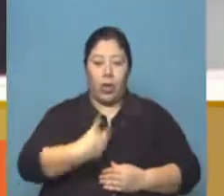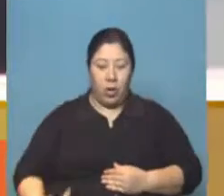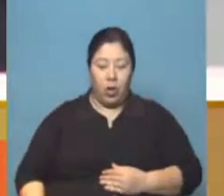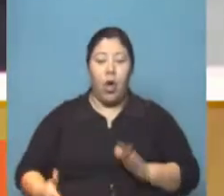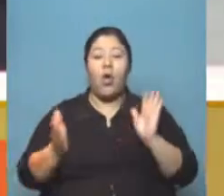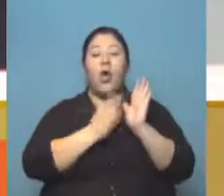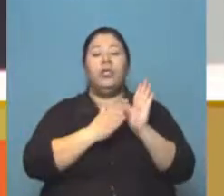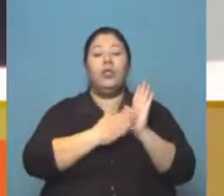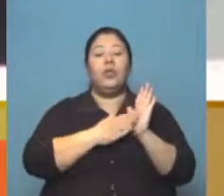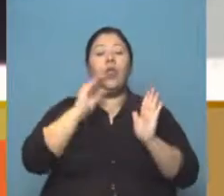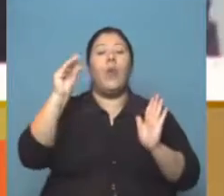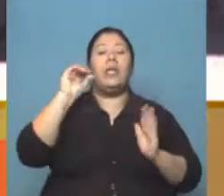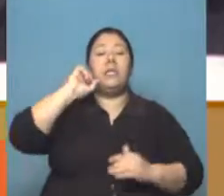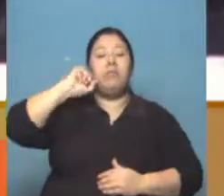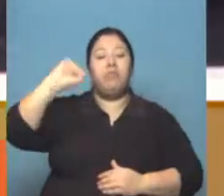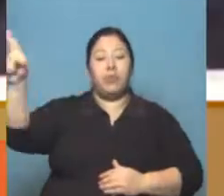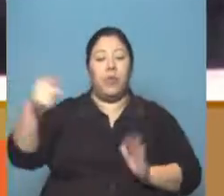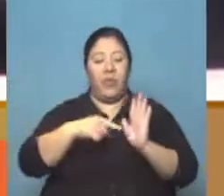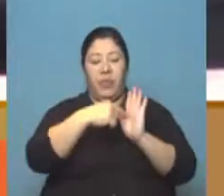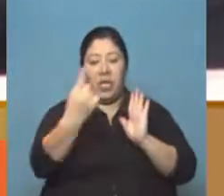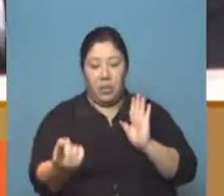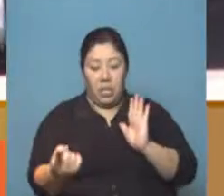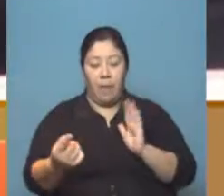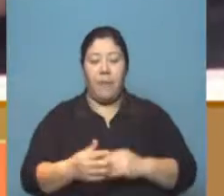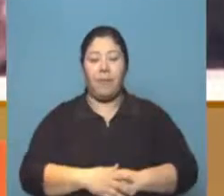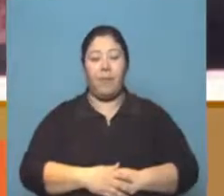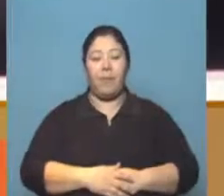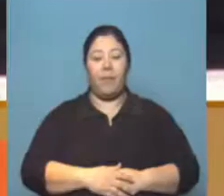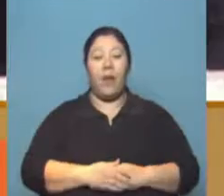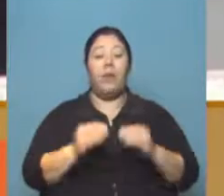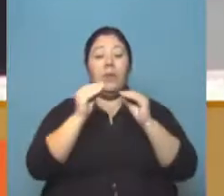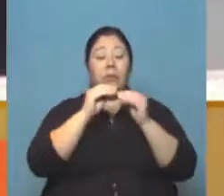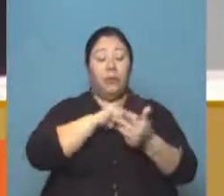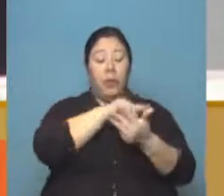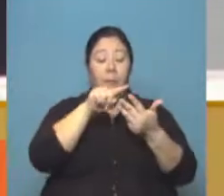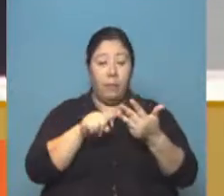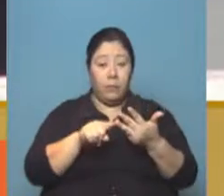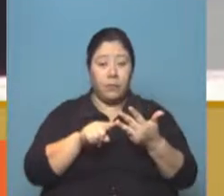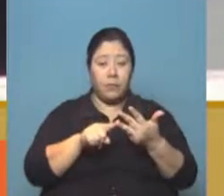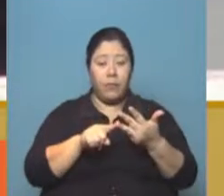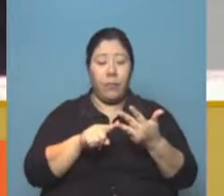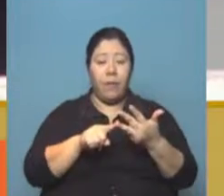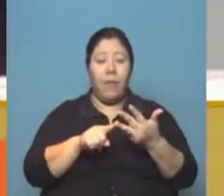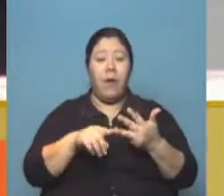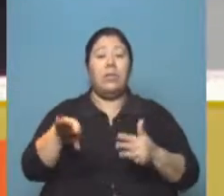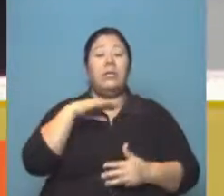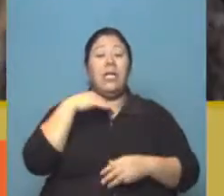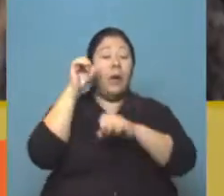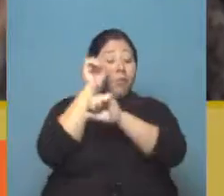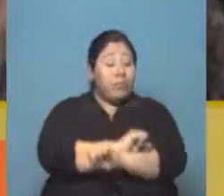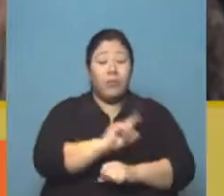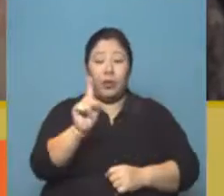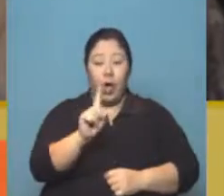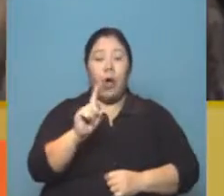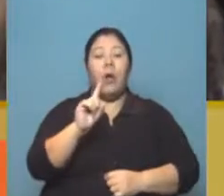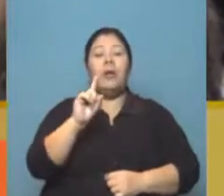Constitución brasileña. En ninguno de los casos, los cargos formulados contra Dilma Rousseff configuran delitos de tipo penal, pero sí de